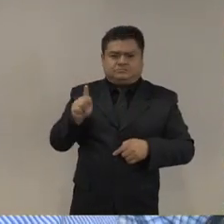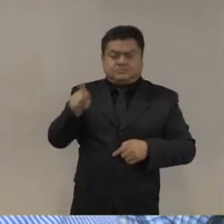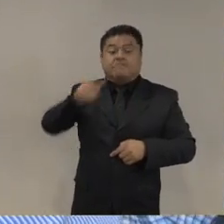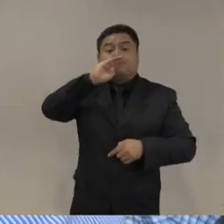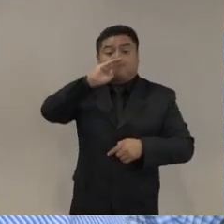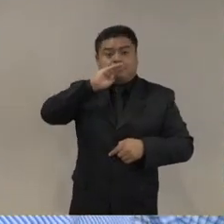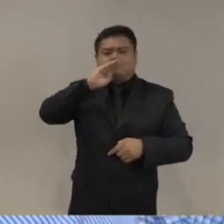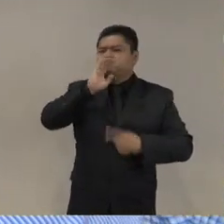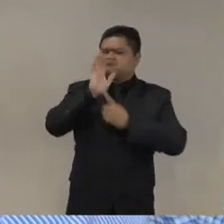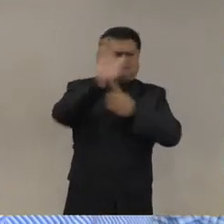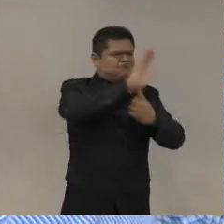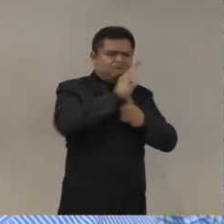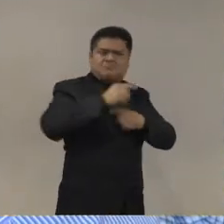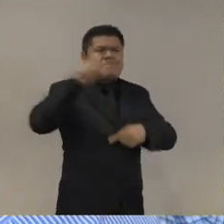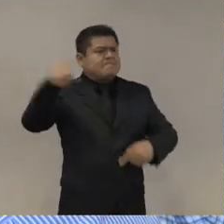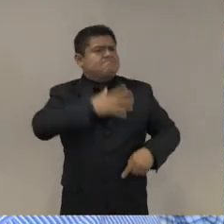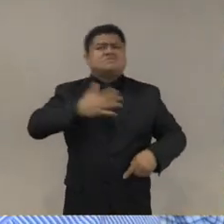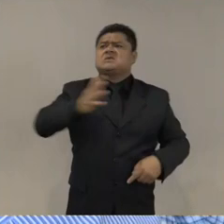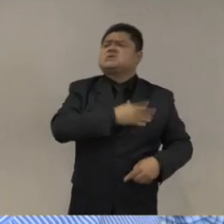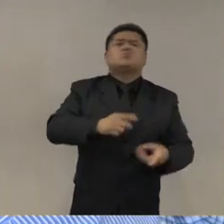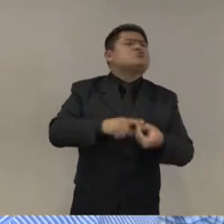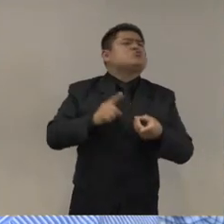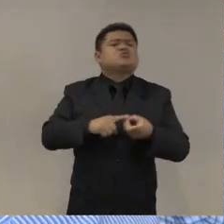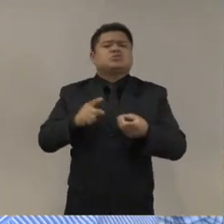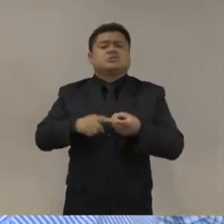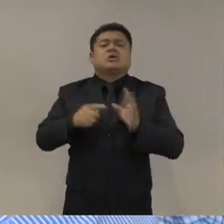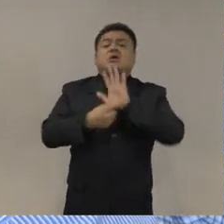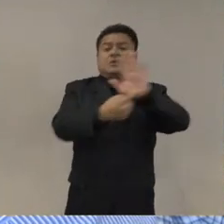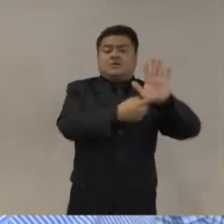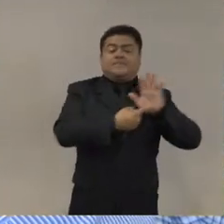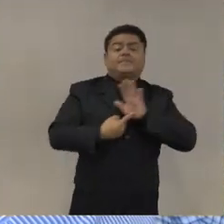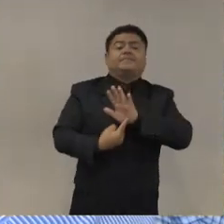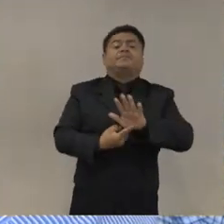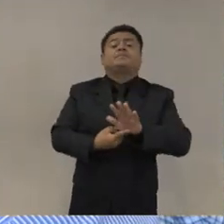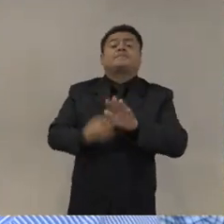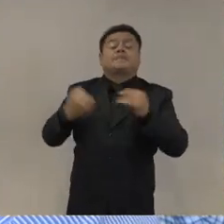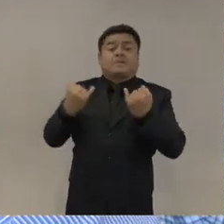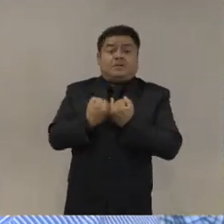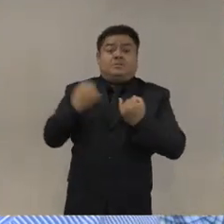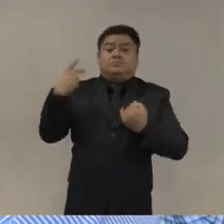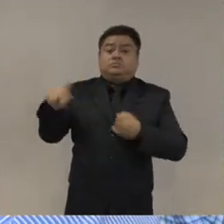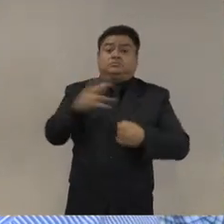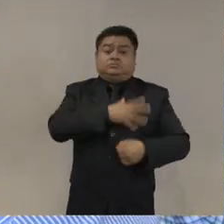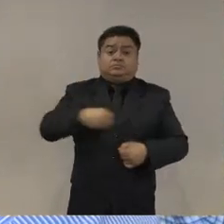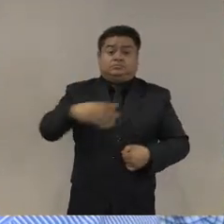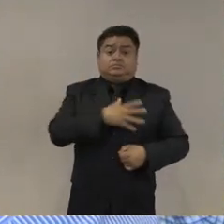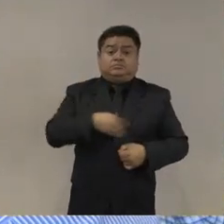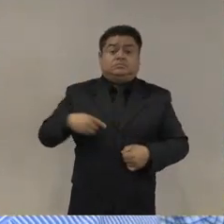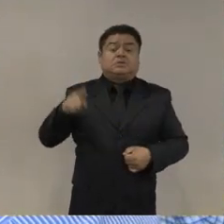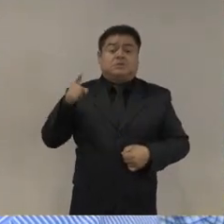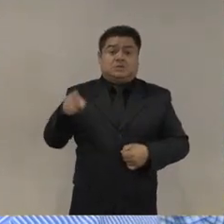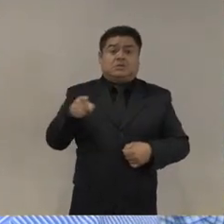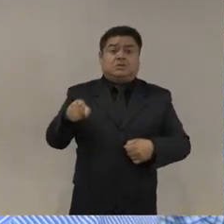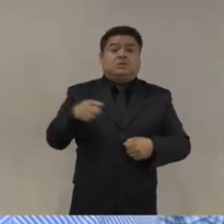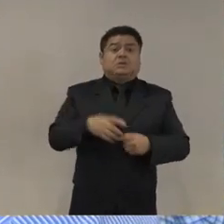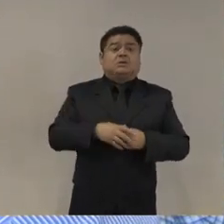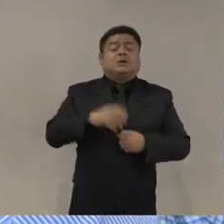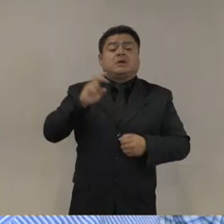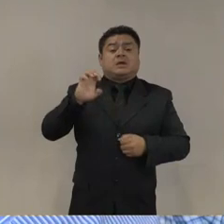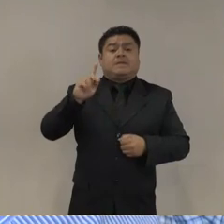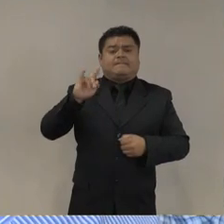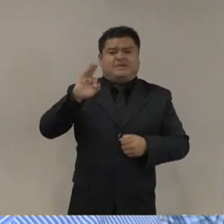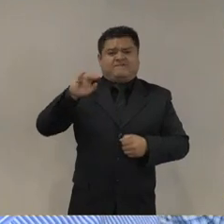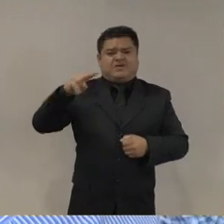pariente de Doña Rosario, y Telma Jardín de Zamora, que es su hija quien hace el reportaje sobre Epifanio